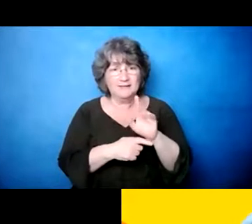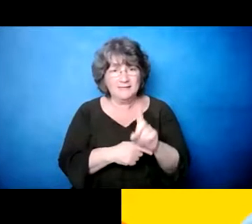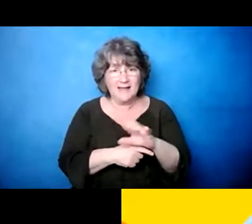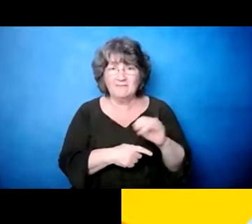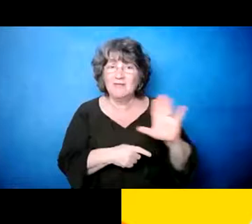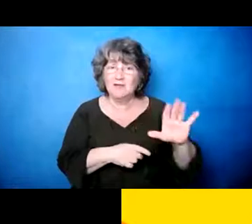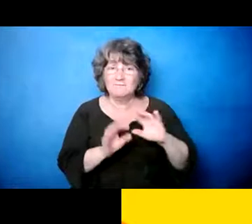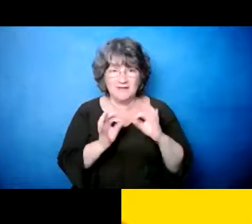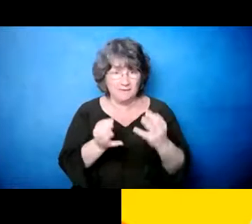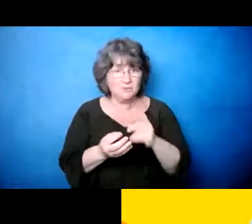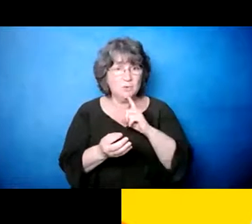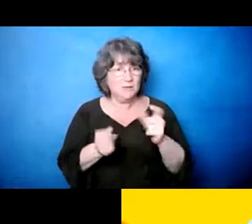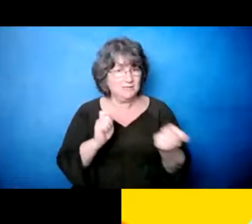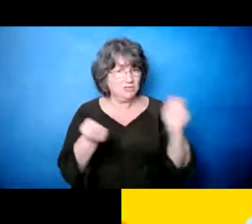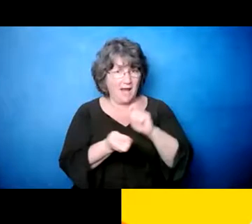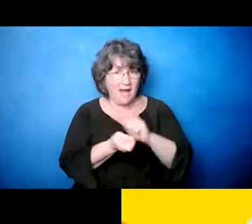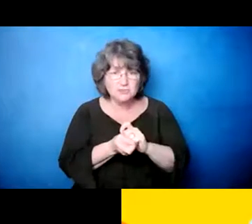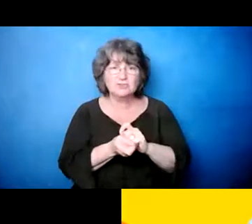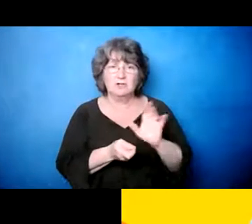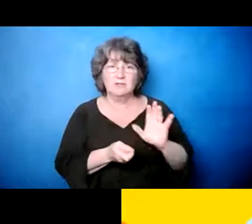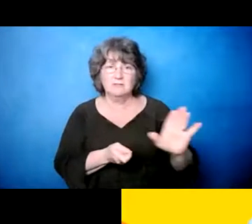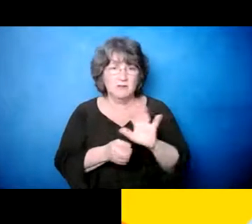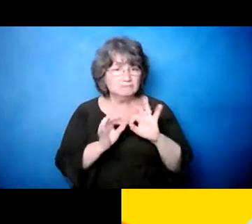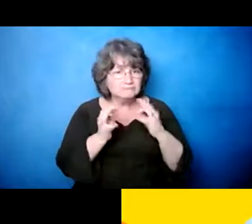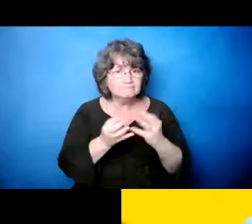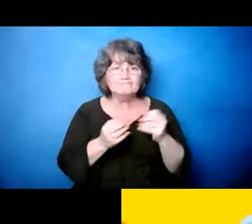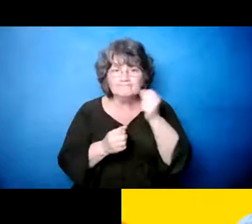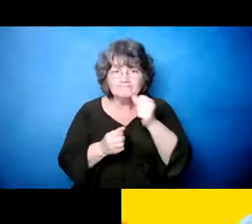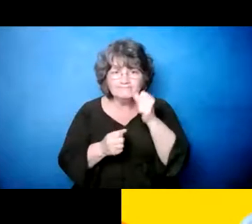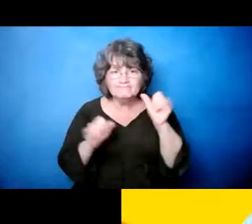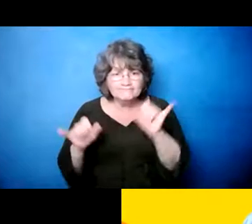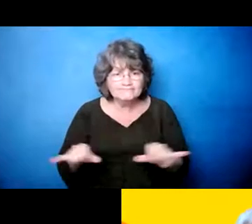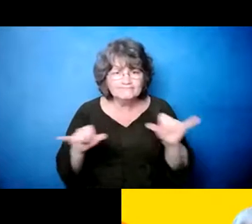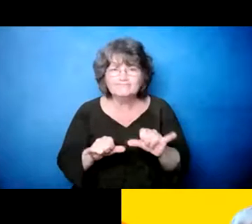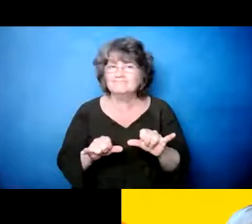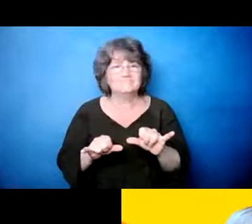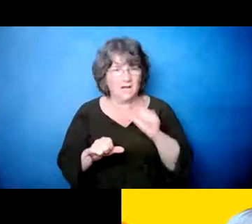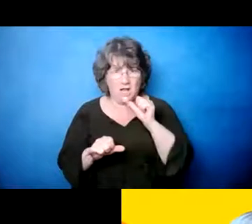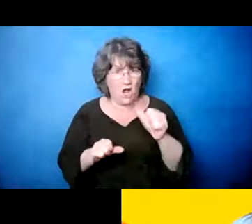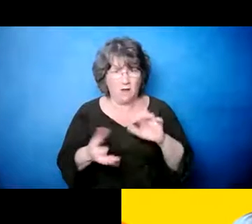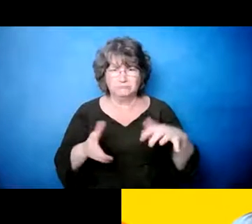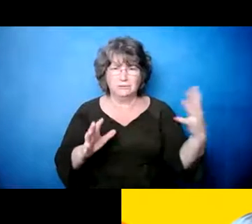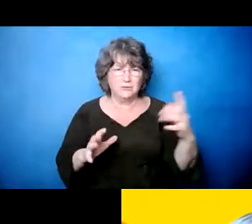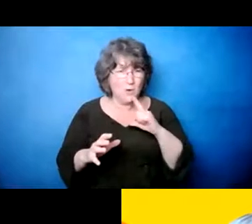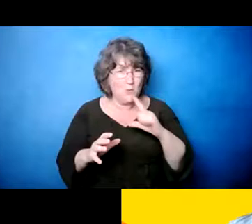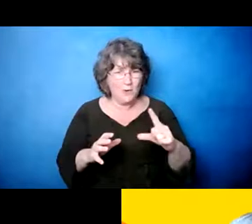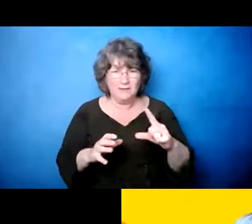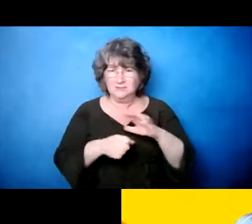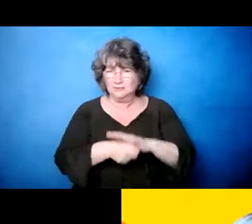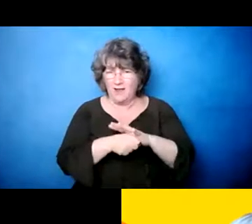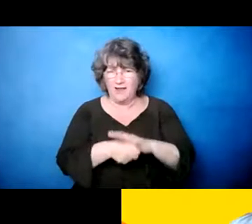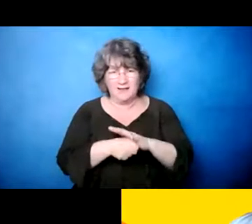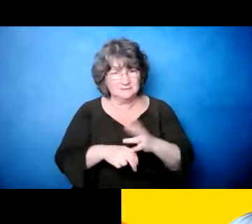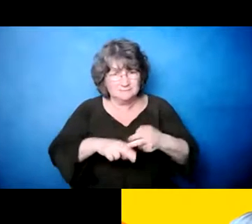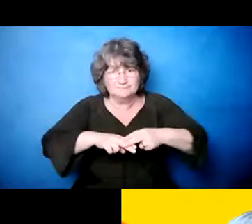en su vida diaria ha, ha habido cambios significantes en las rutinas de las, de las familias y ha sido muy